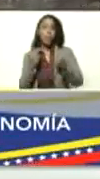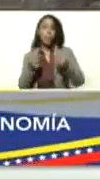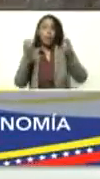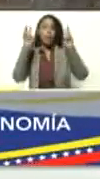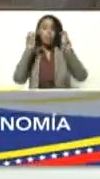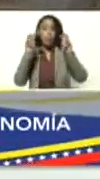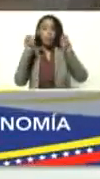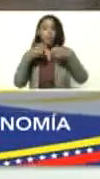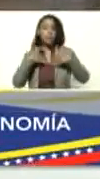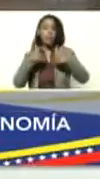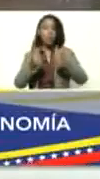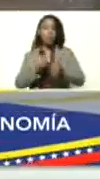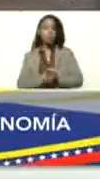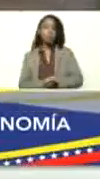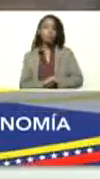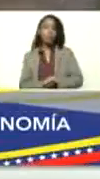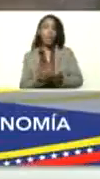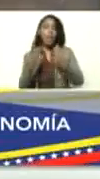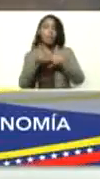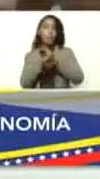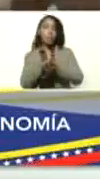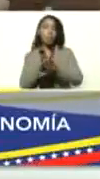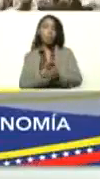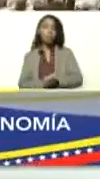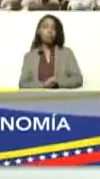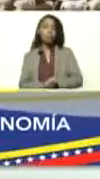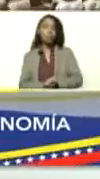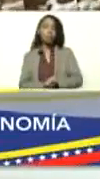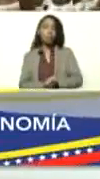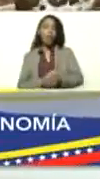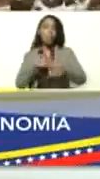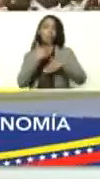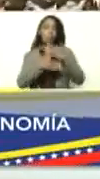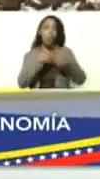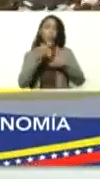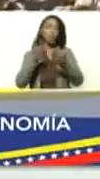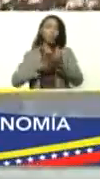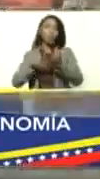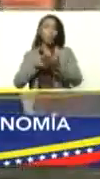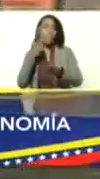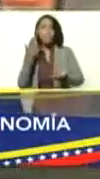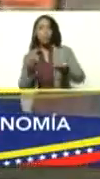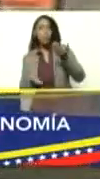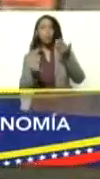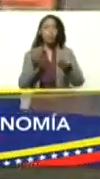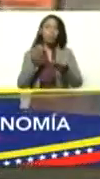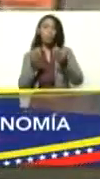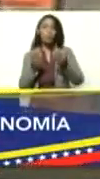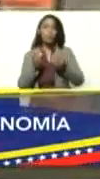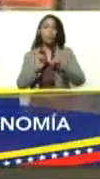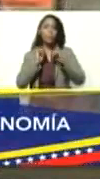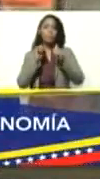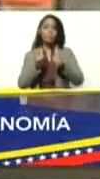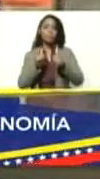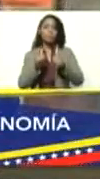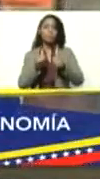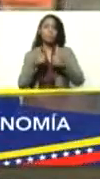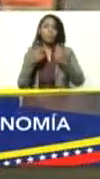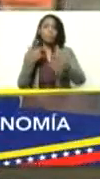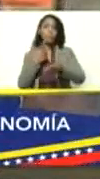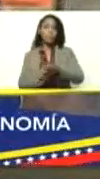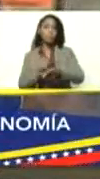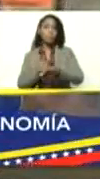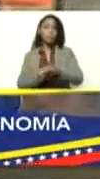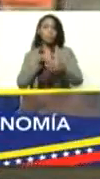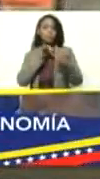sana inclusiva que vaya resolviendo las desigualdades que han surgido del tiempo